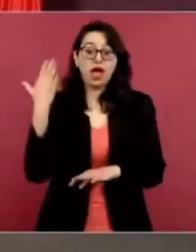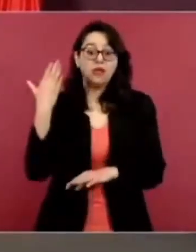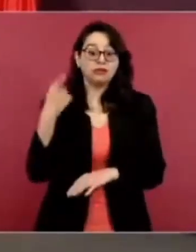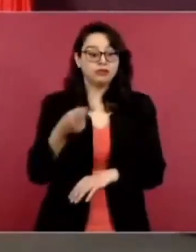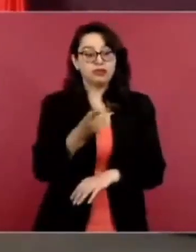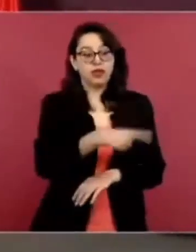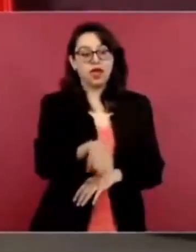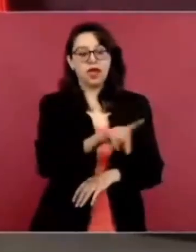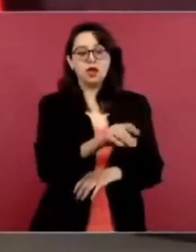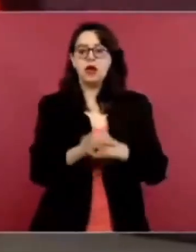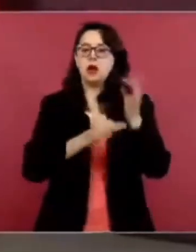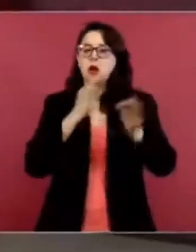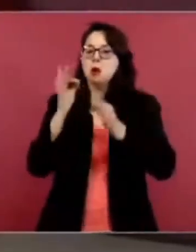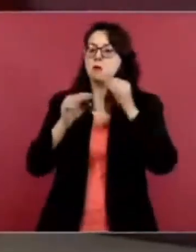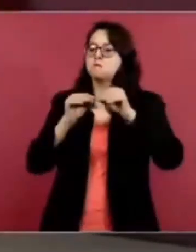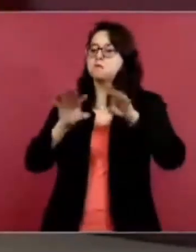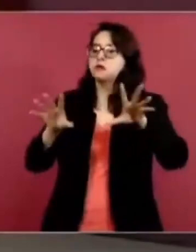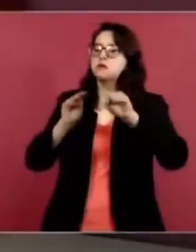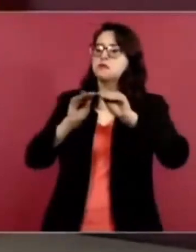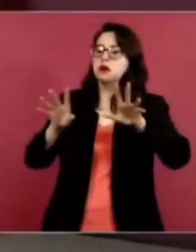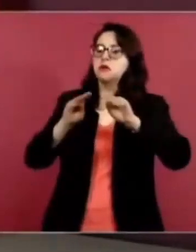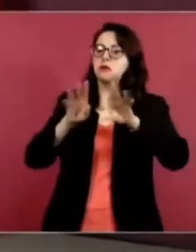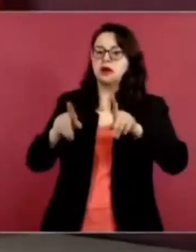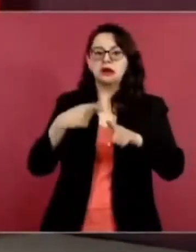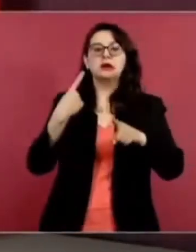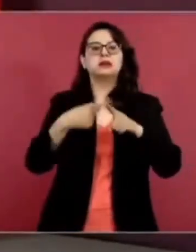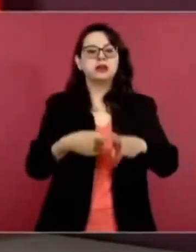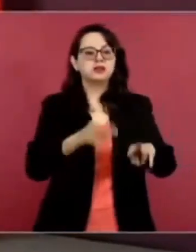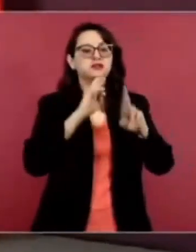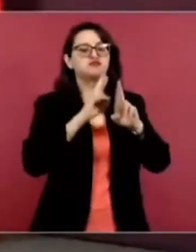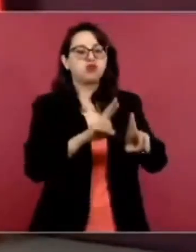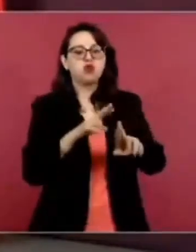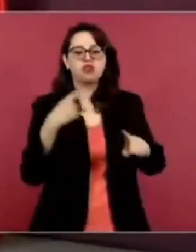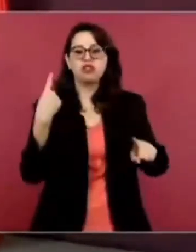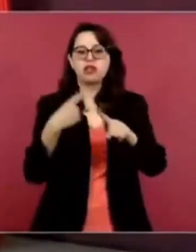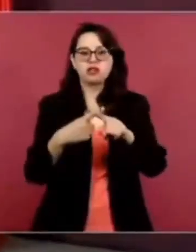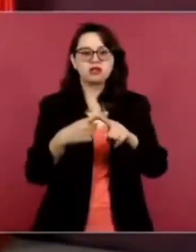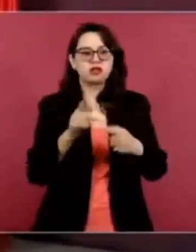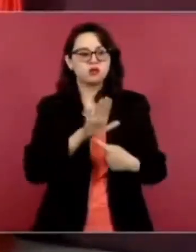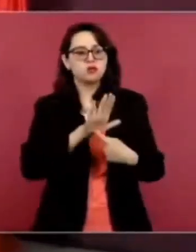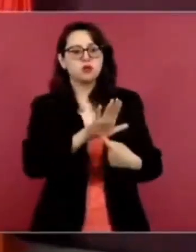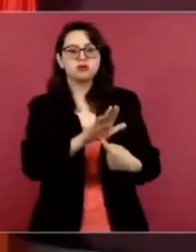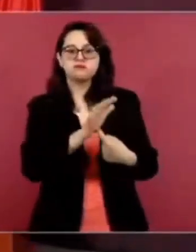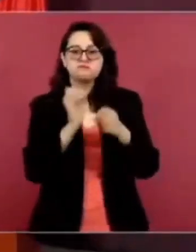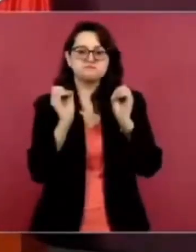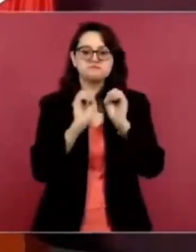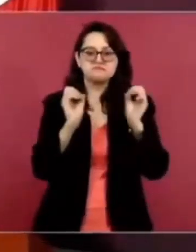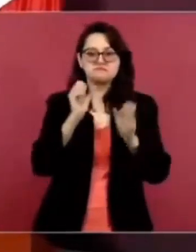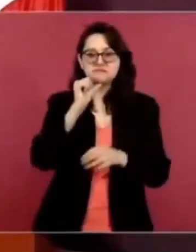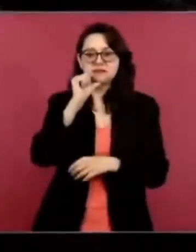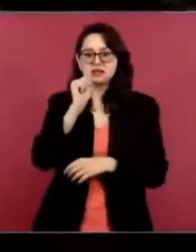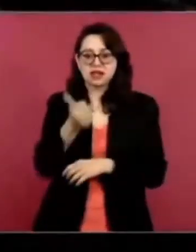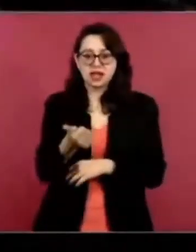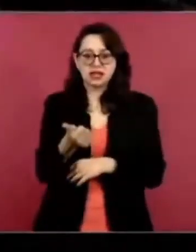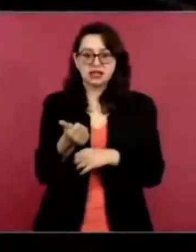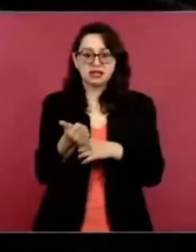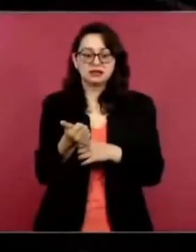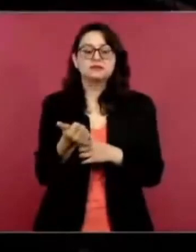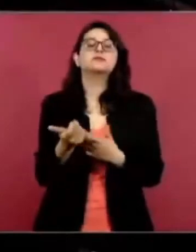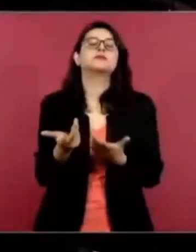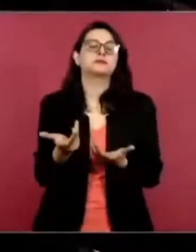Todo este grupo, con sus voceros. Pero las cosas cambiaron. No tanto.